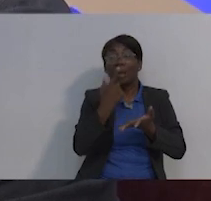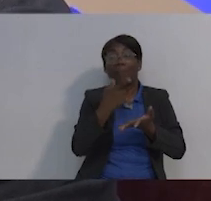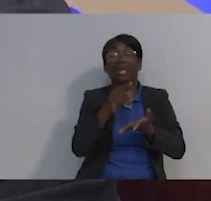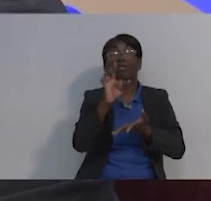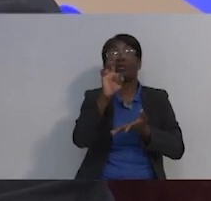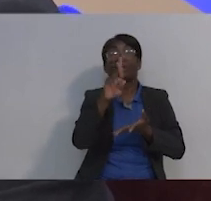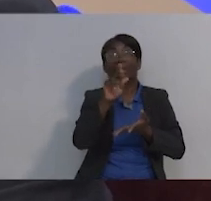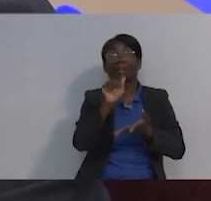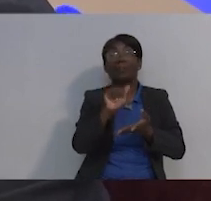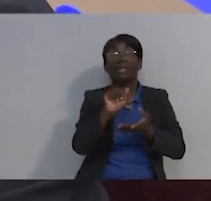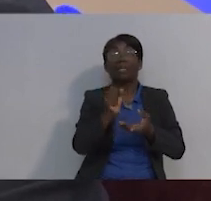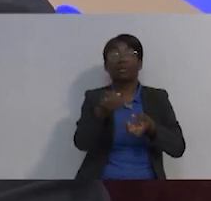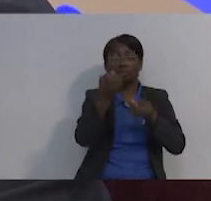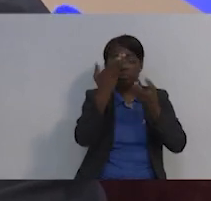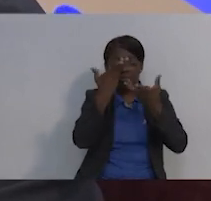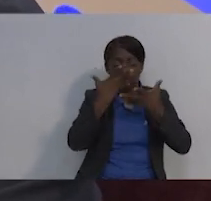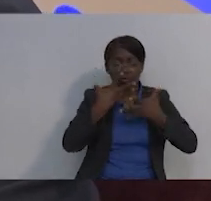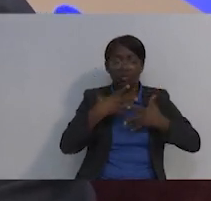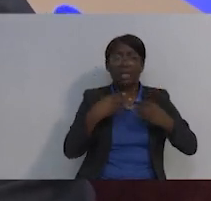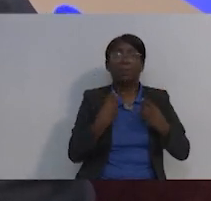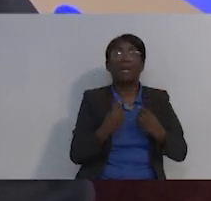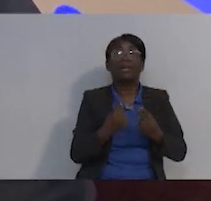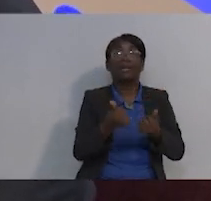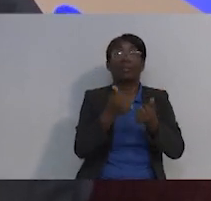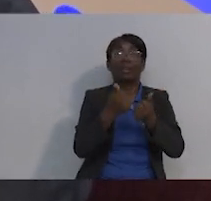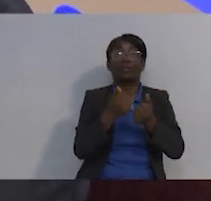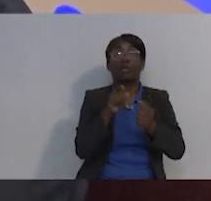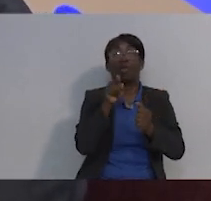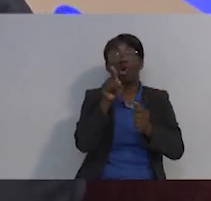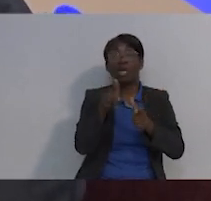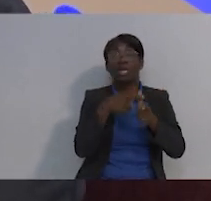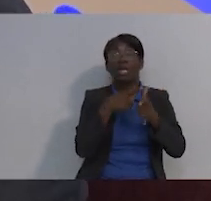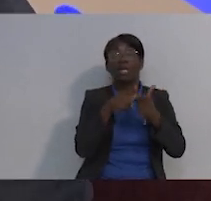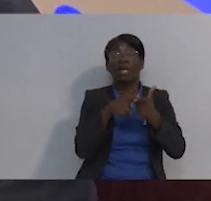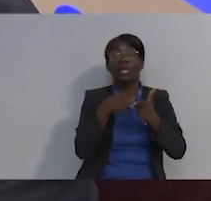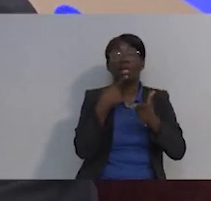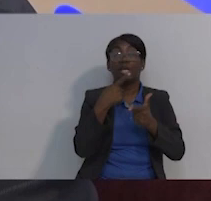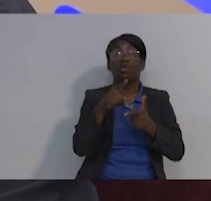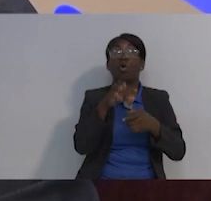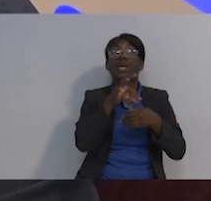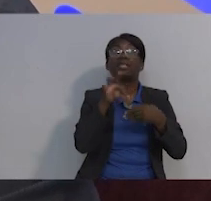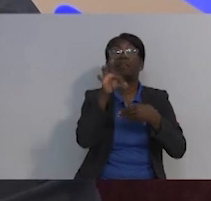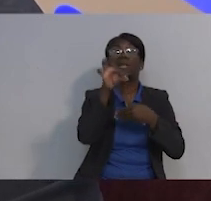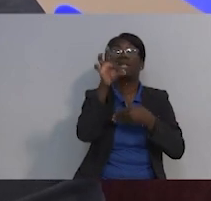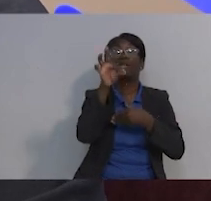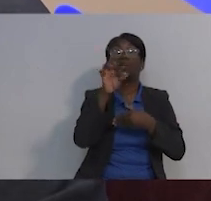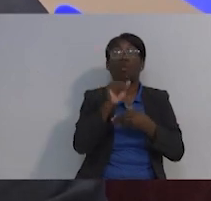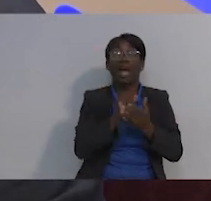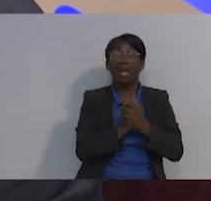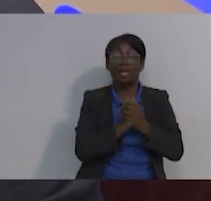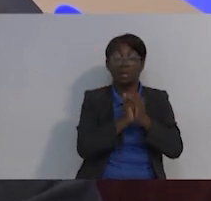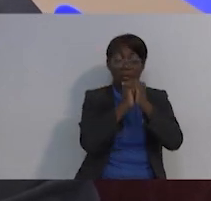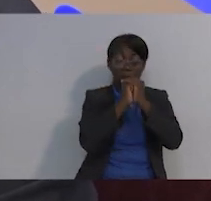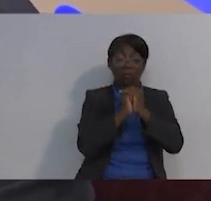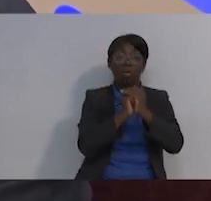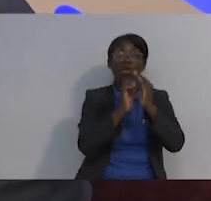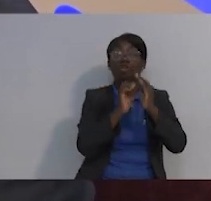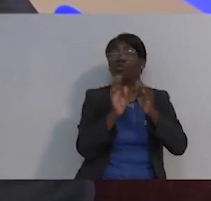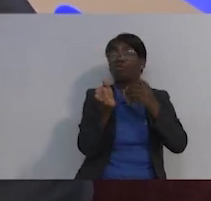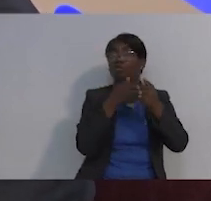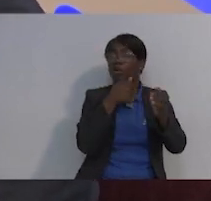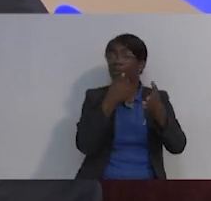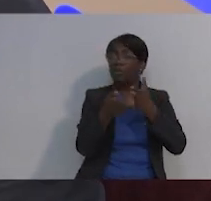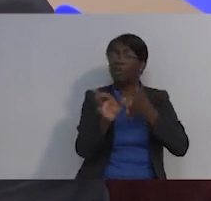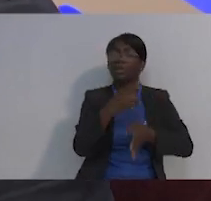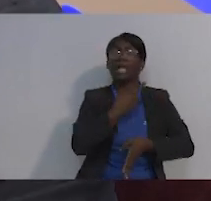inclusive que independientemente a la religión de la cual pertenezcas o el sistema de meditación